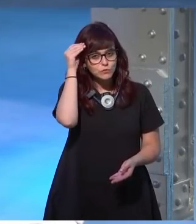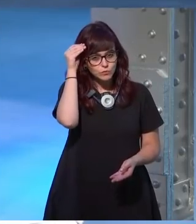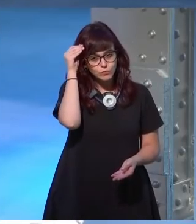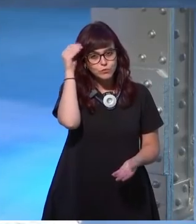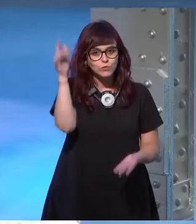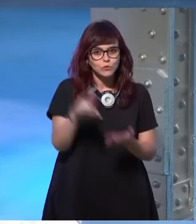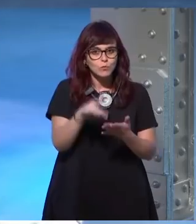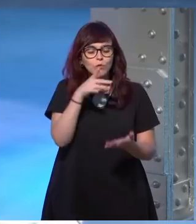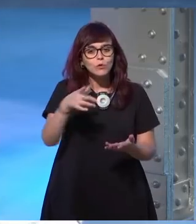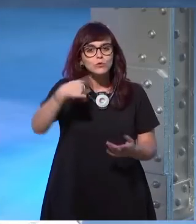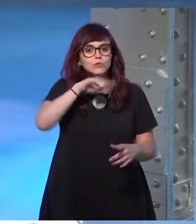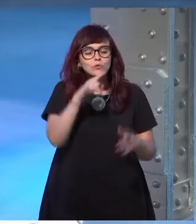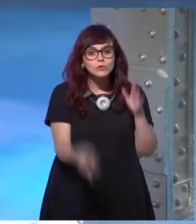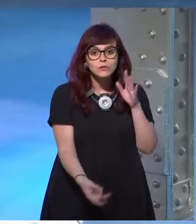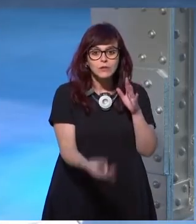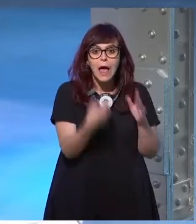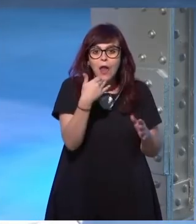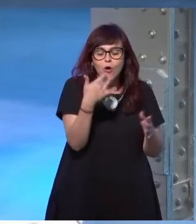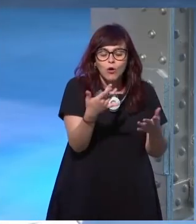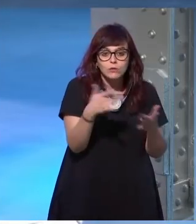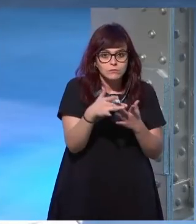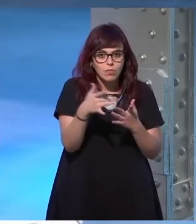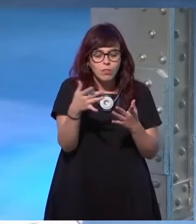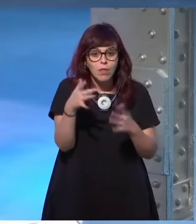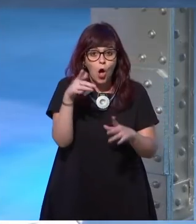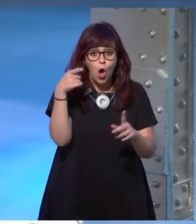que no podemos crear algo que no podamos imaginar